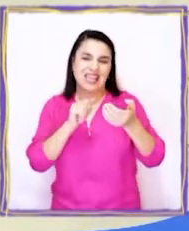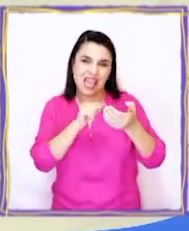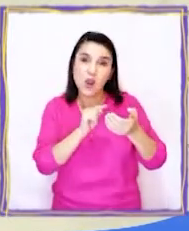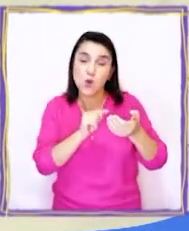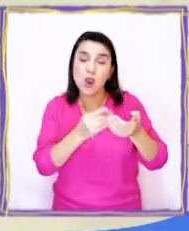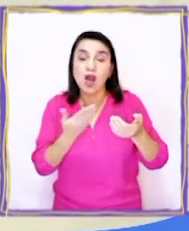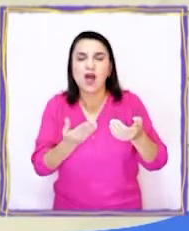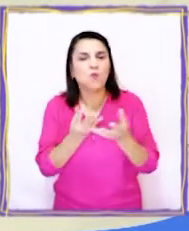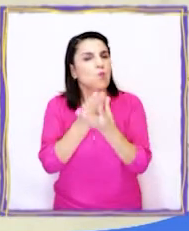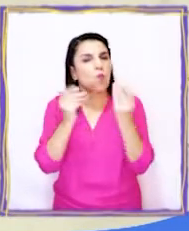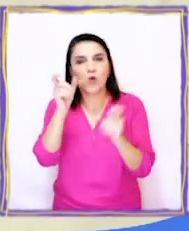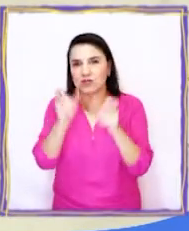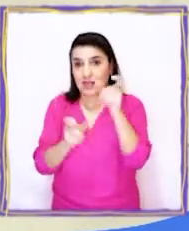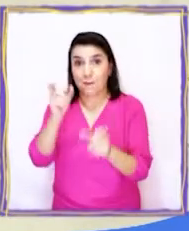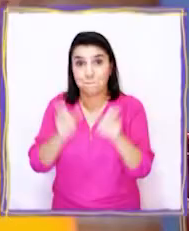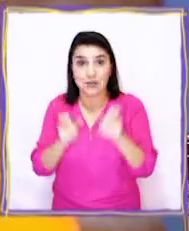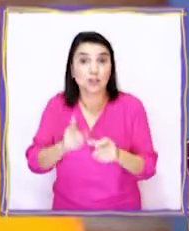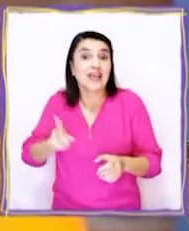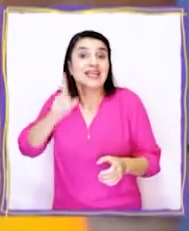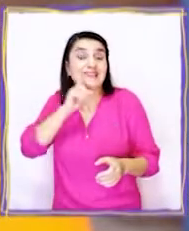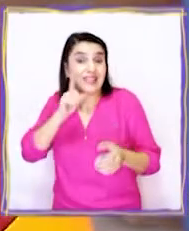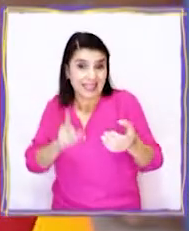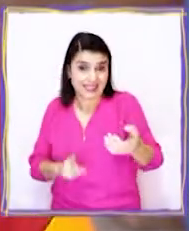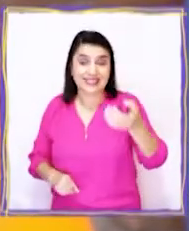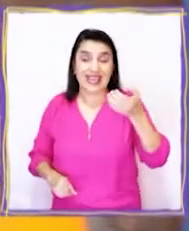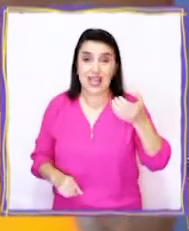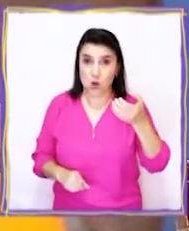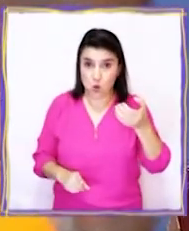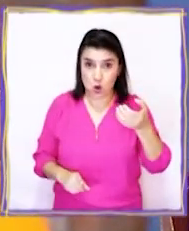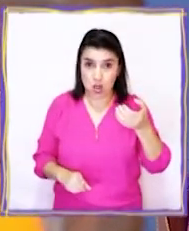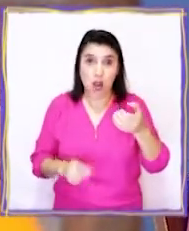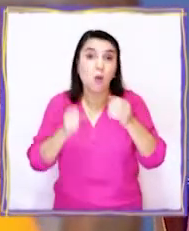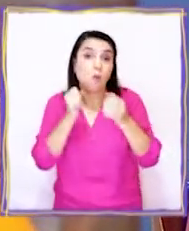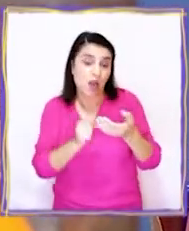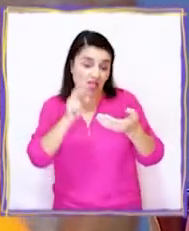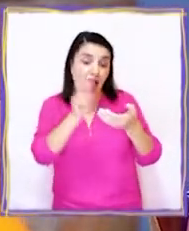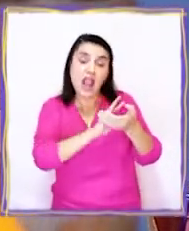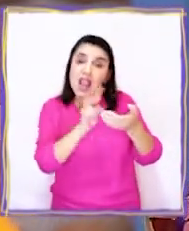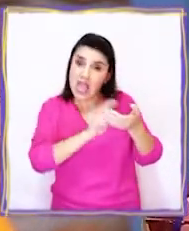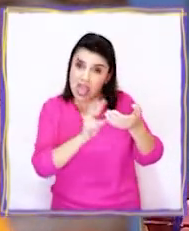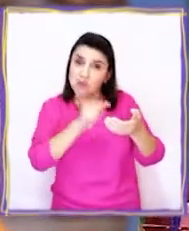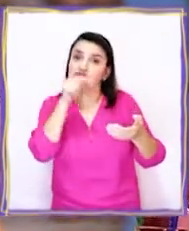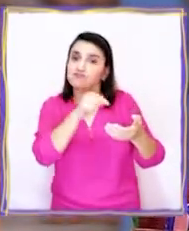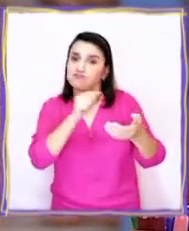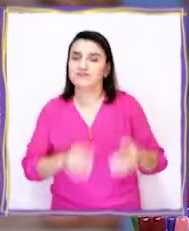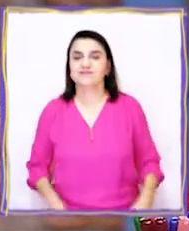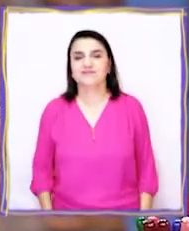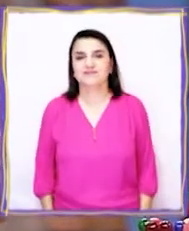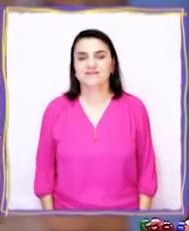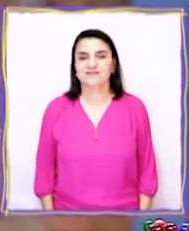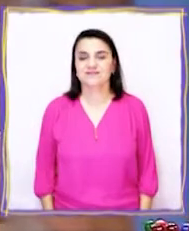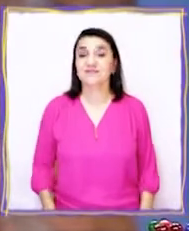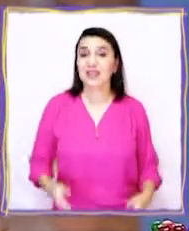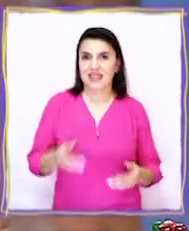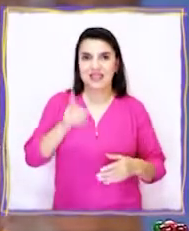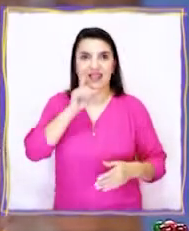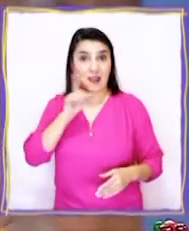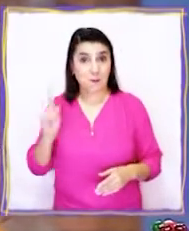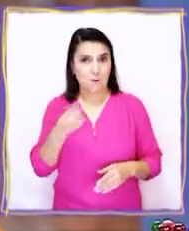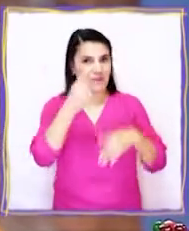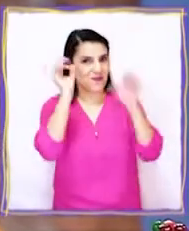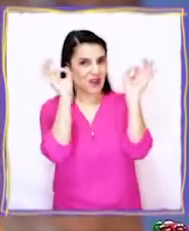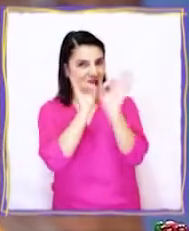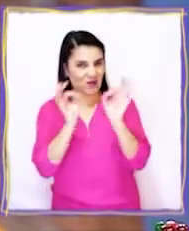celular, porque muchas personas tienen acceso al celular y por eso pueden leer desde ahí. Tenemos